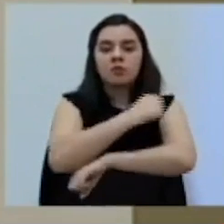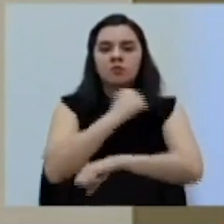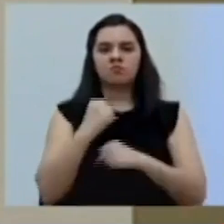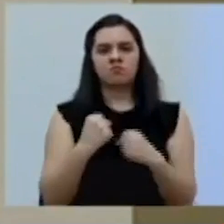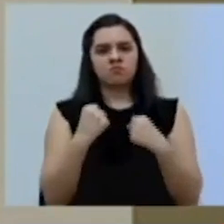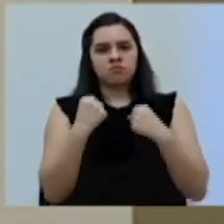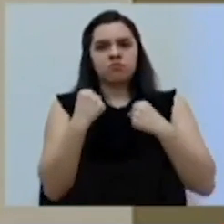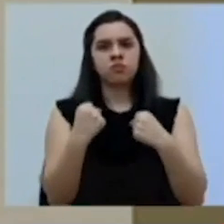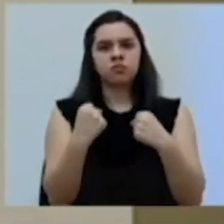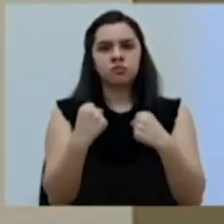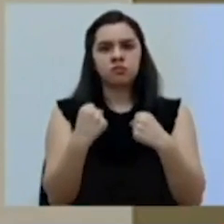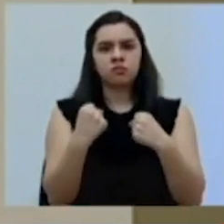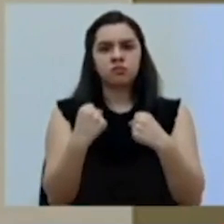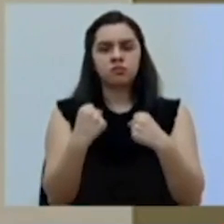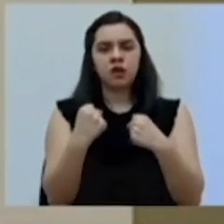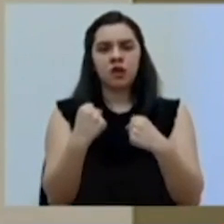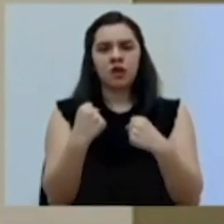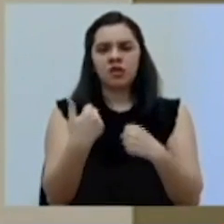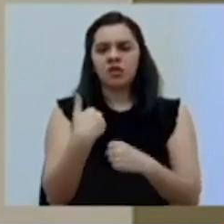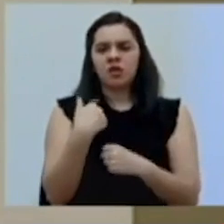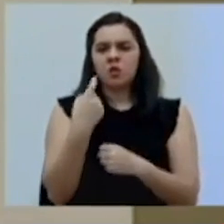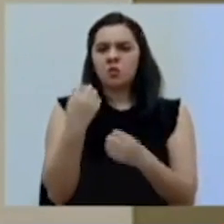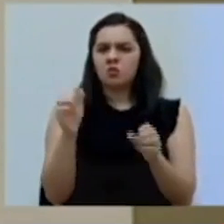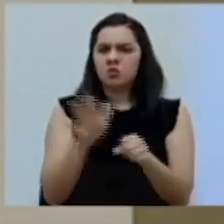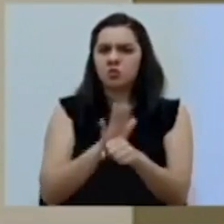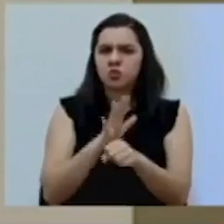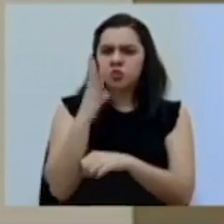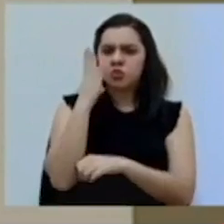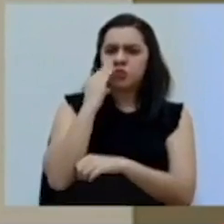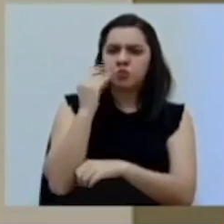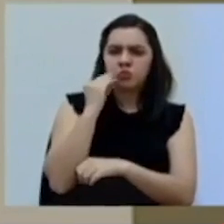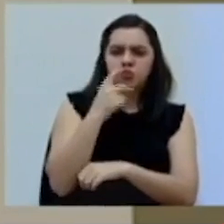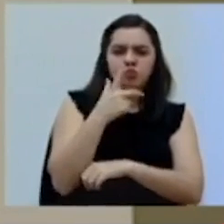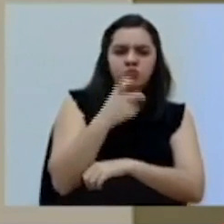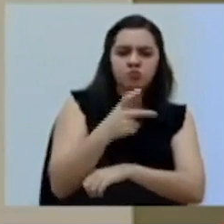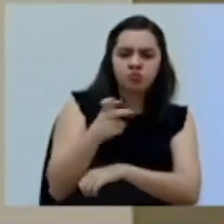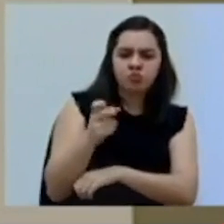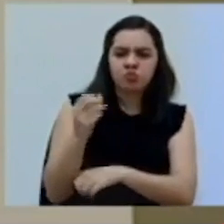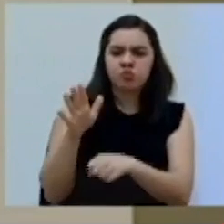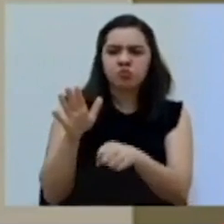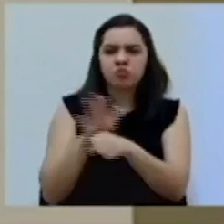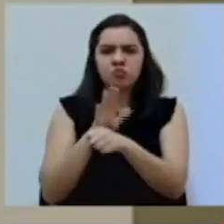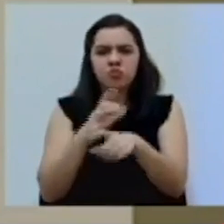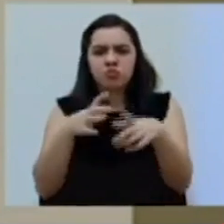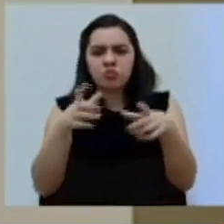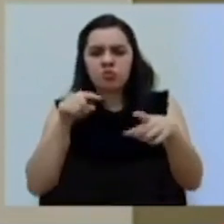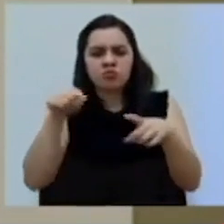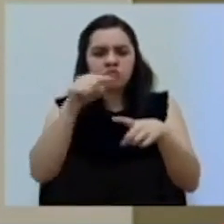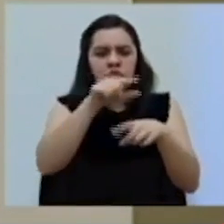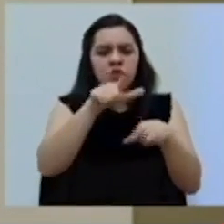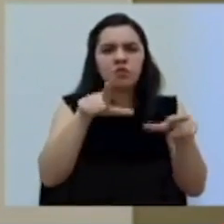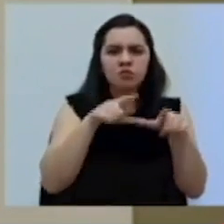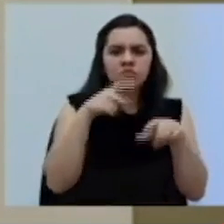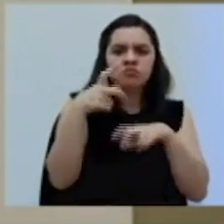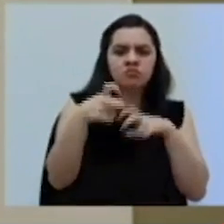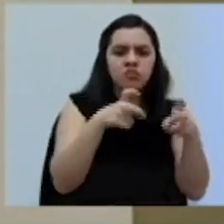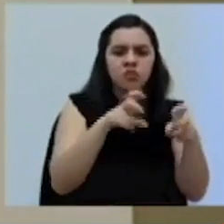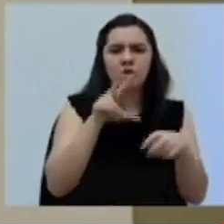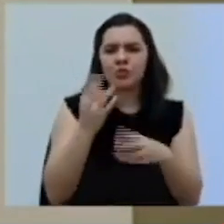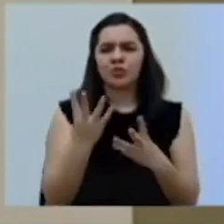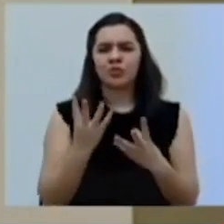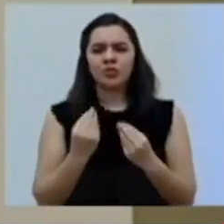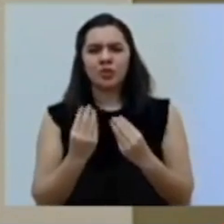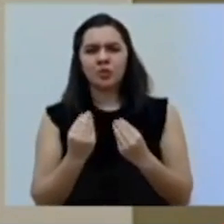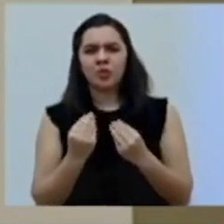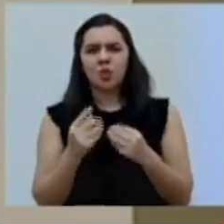fuerte. Tiene ya amplia experiencia, tiene coberturas de vacunación muy altas. Entonces, no hay temor en